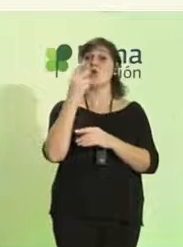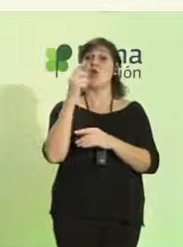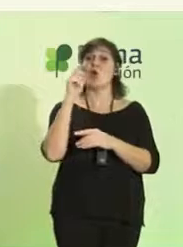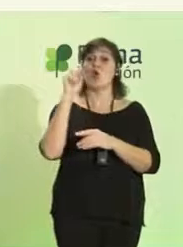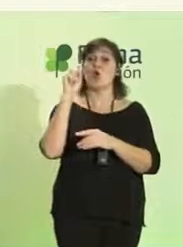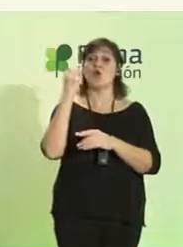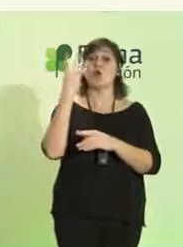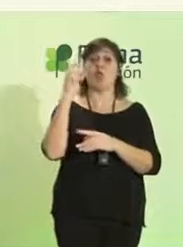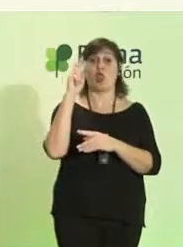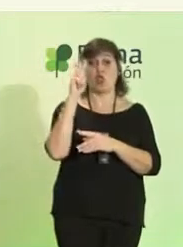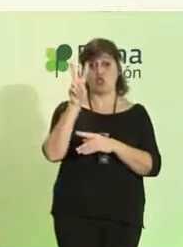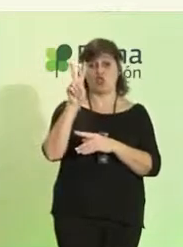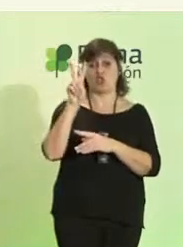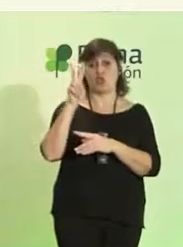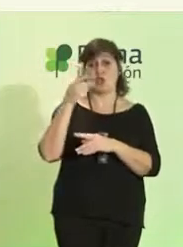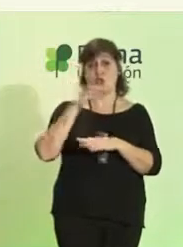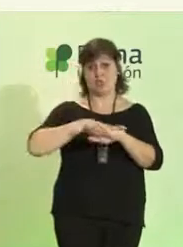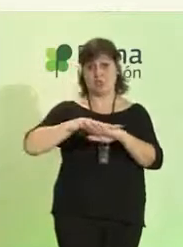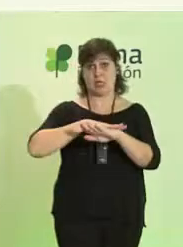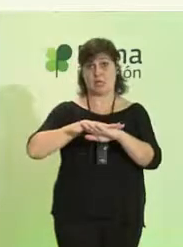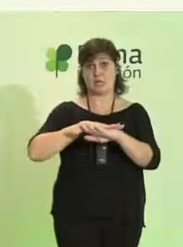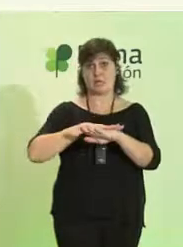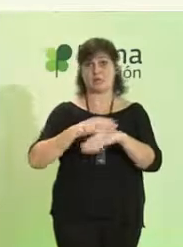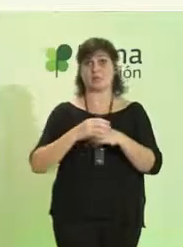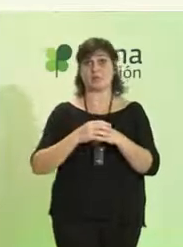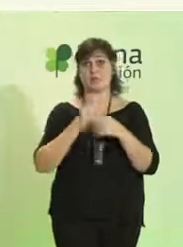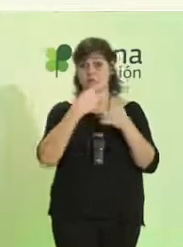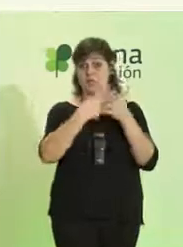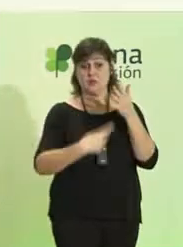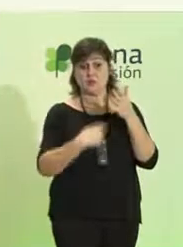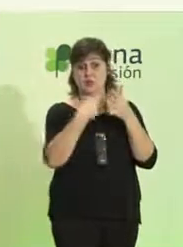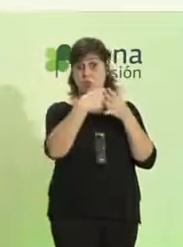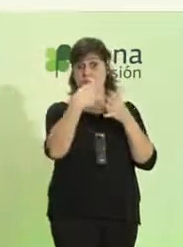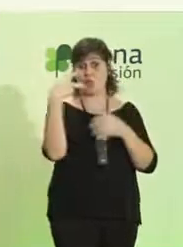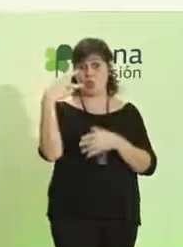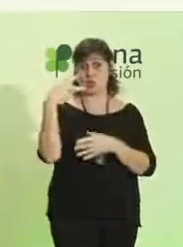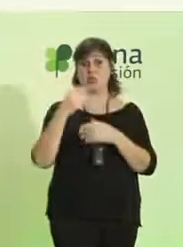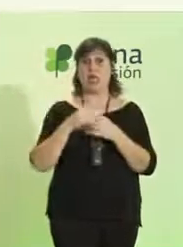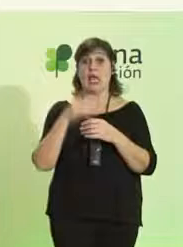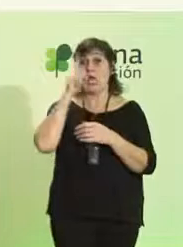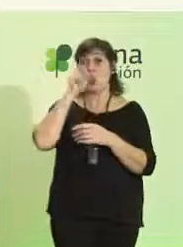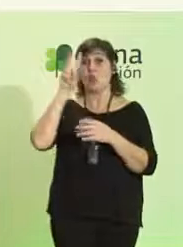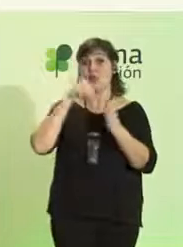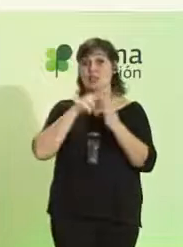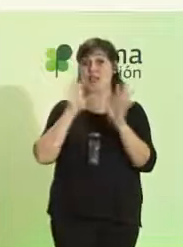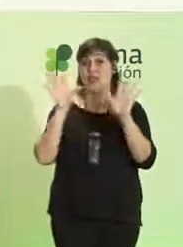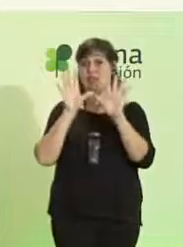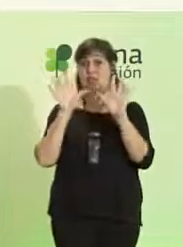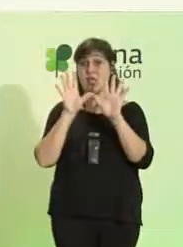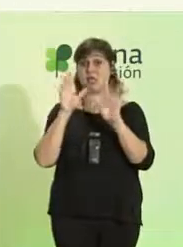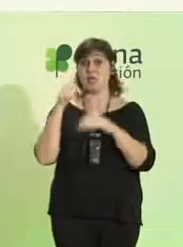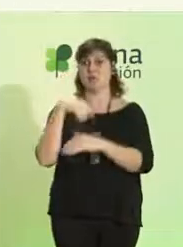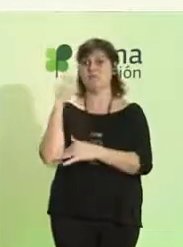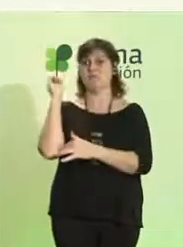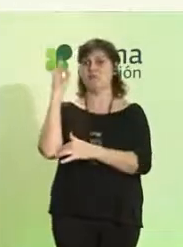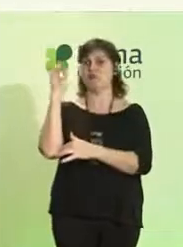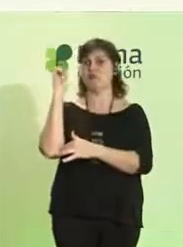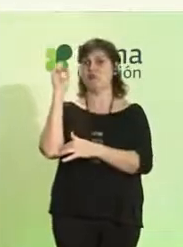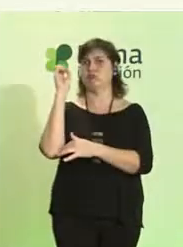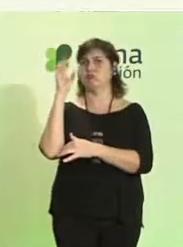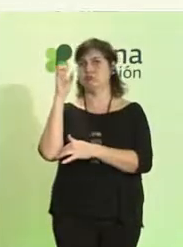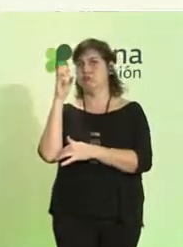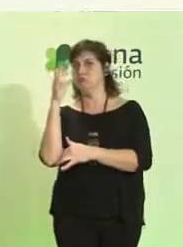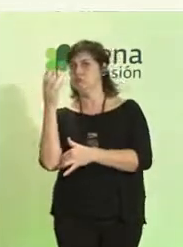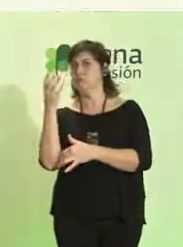del Ministerio, y estaba en aquel momento, en 2010, dando una conferencia